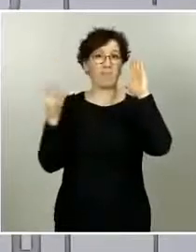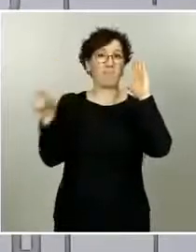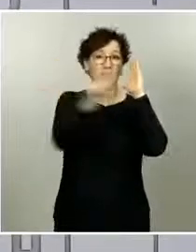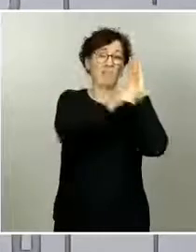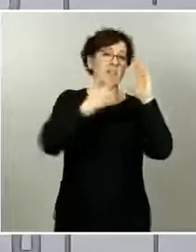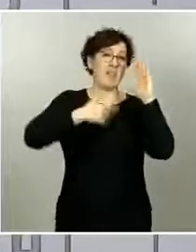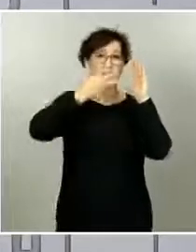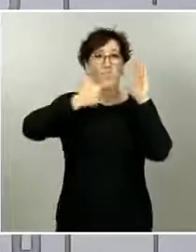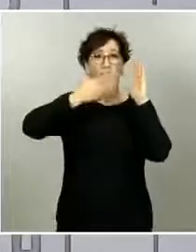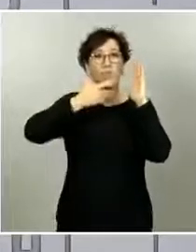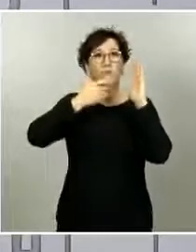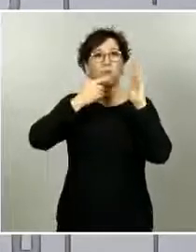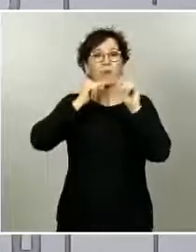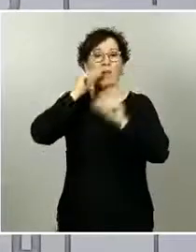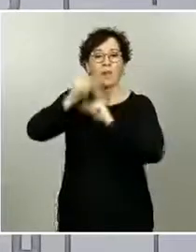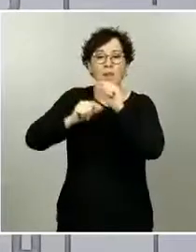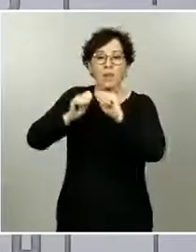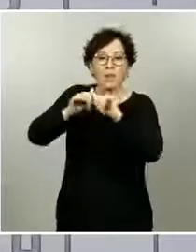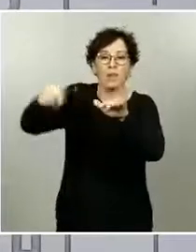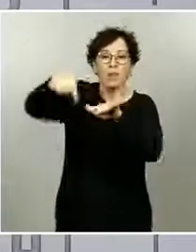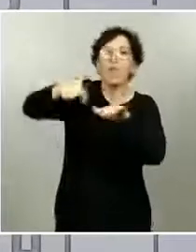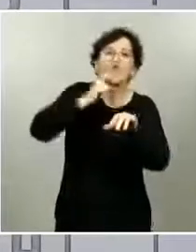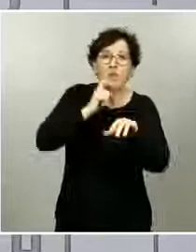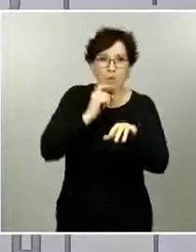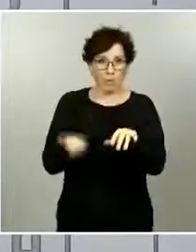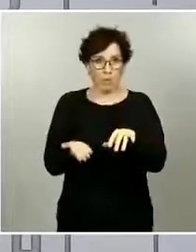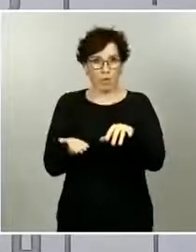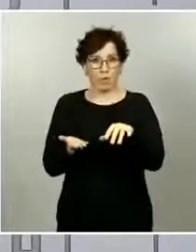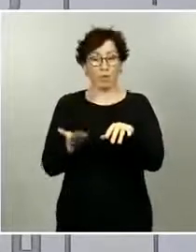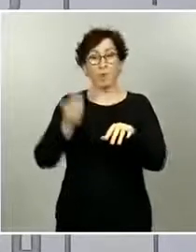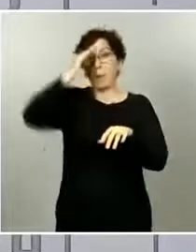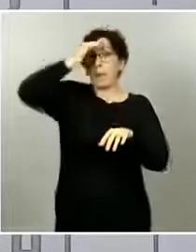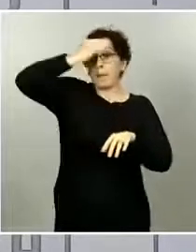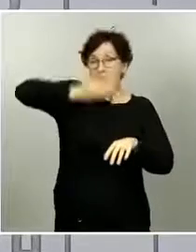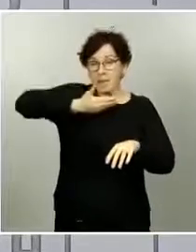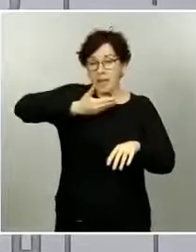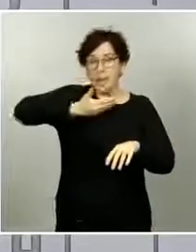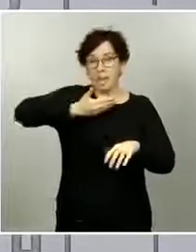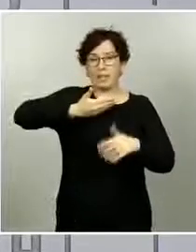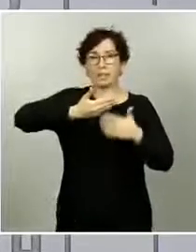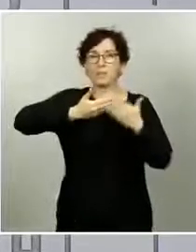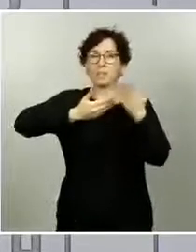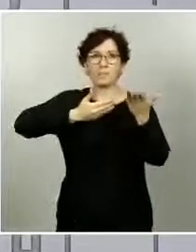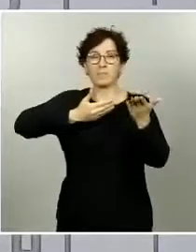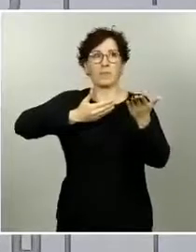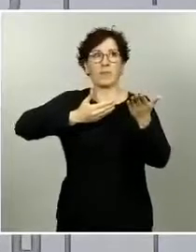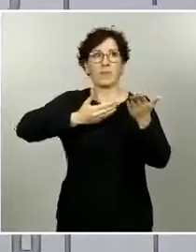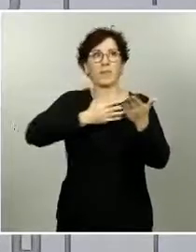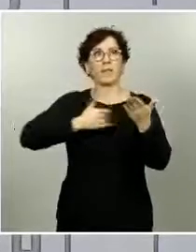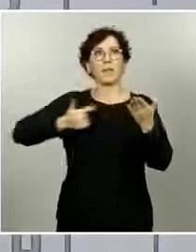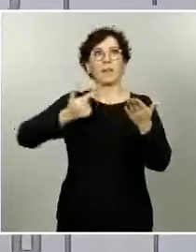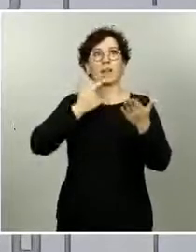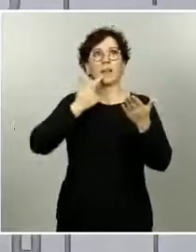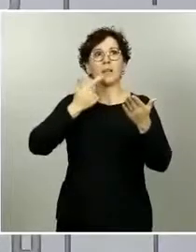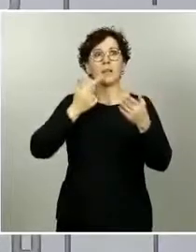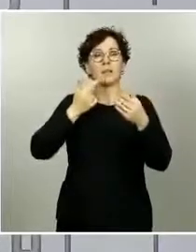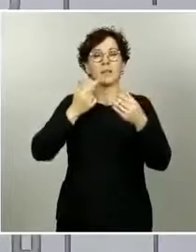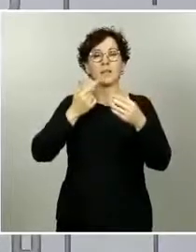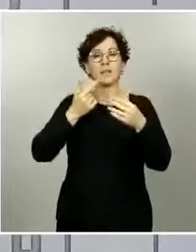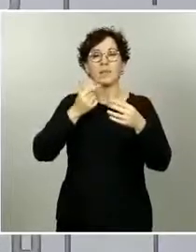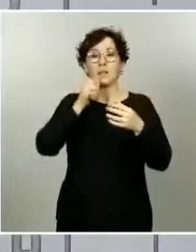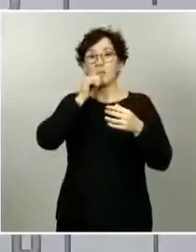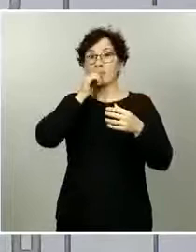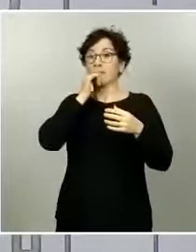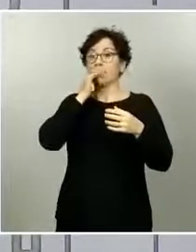Bueno, en cuanto a las viseras, yo creo que ya conocemos todos los mecanismos por los que se transmite este virus. Todo este tipo de